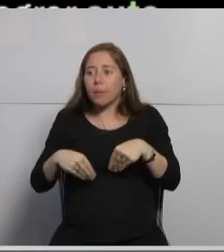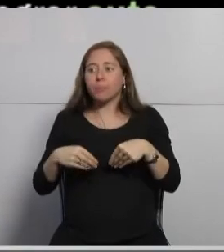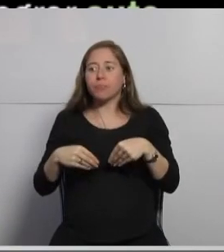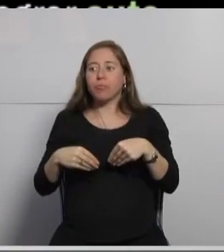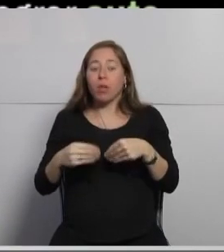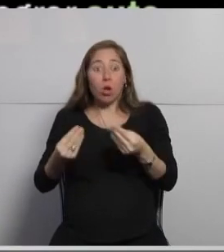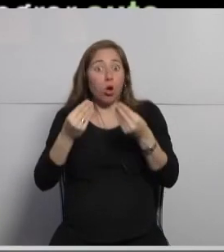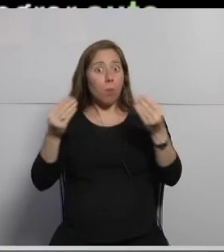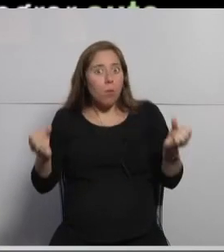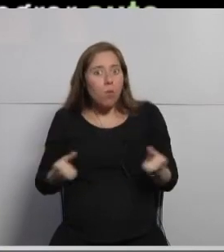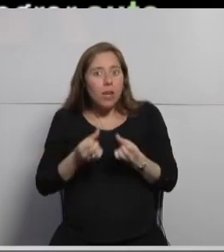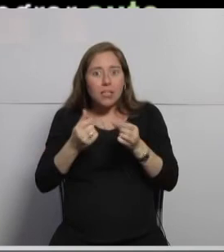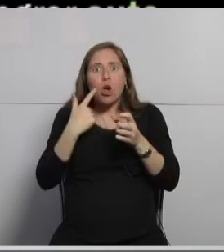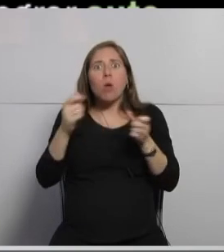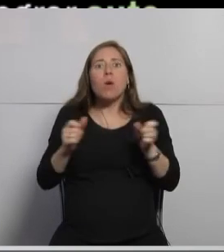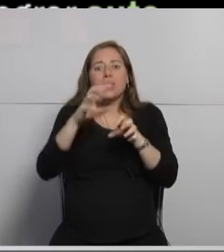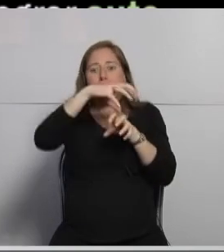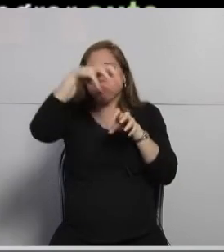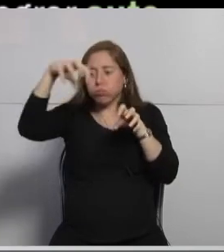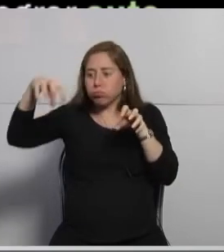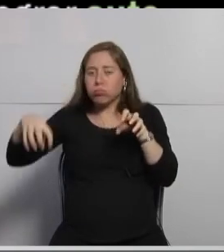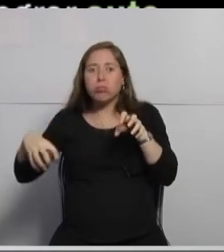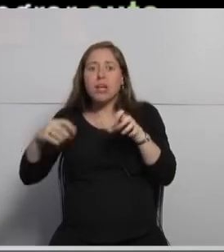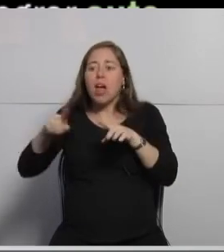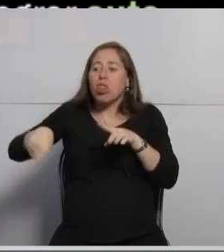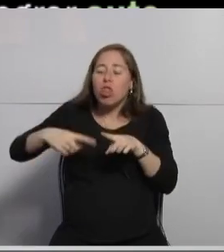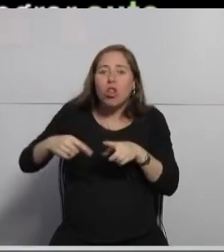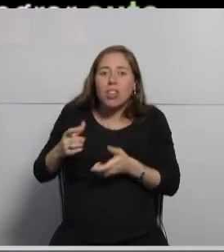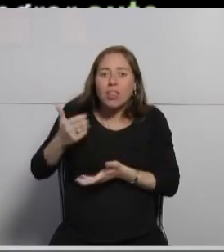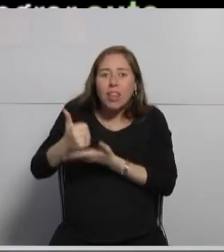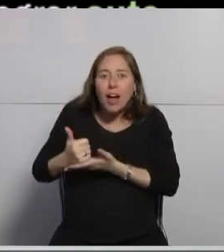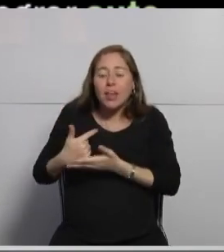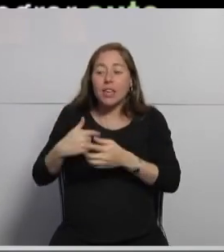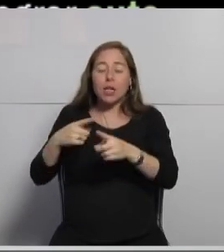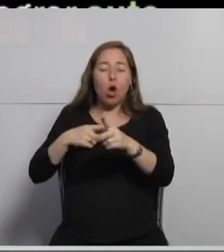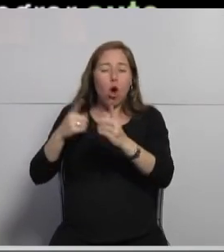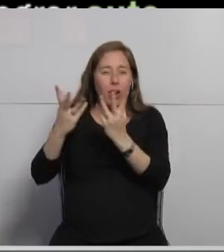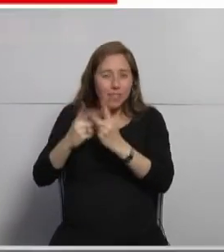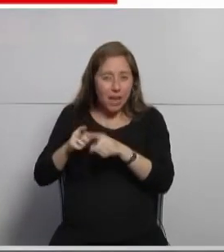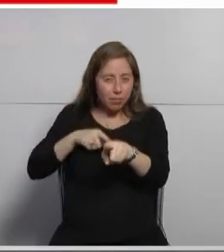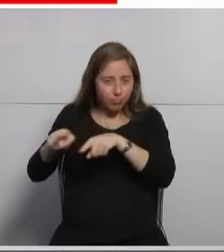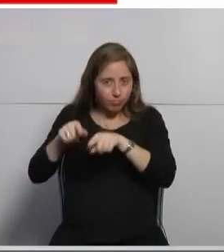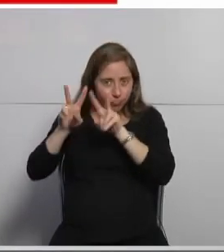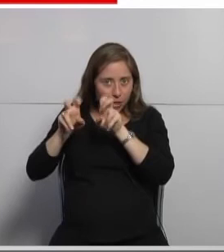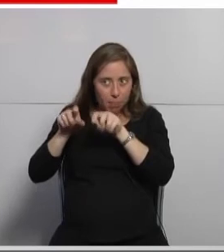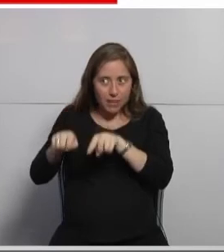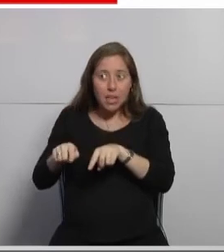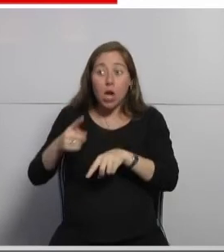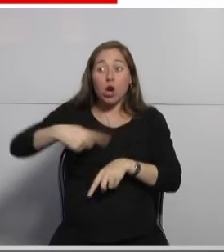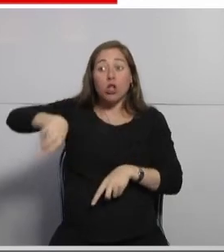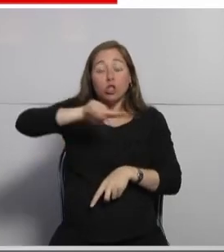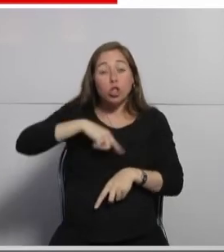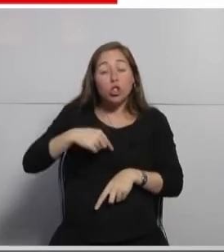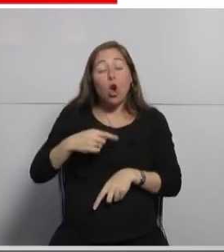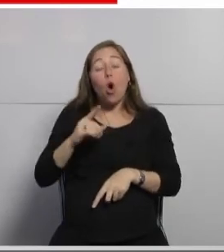autoescalado de un contenedor y bueno gestionar las aplicaciones ¿por qué OpenShift? bueno porque